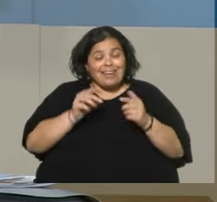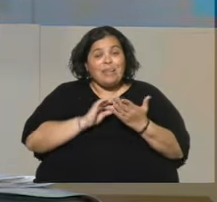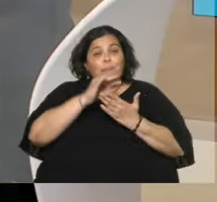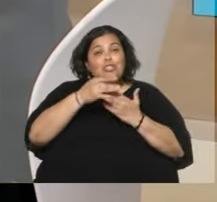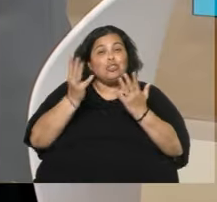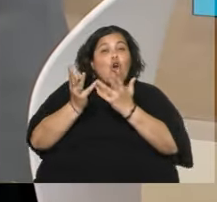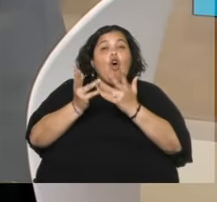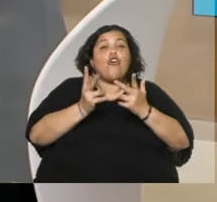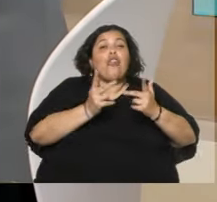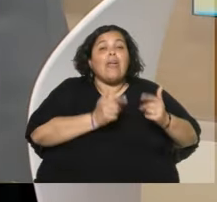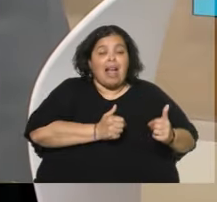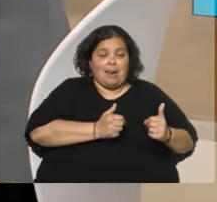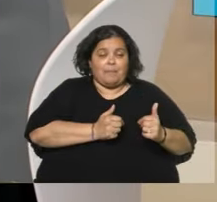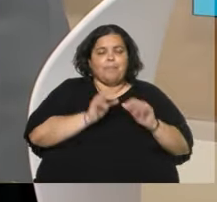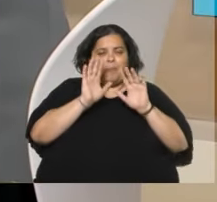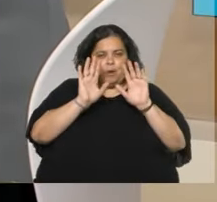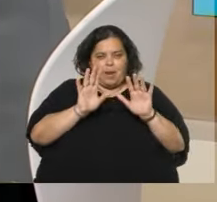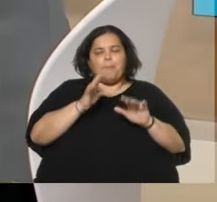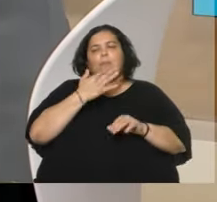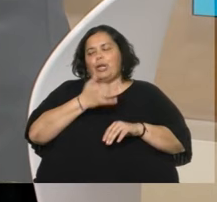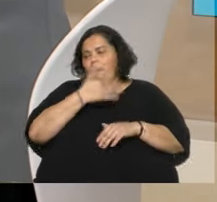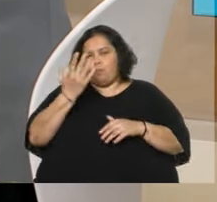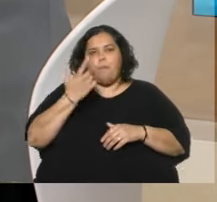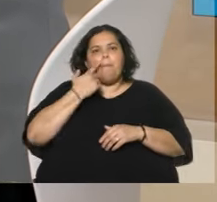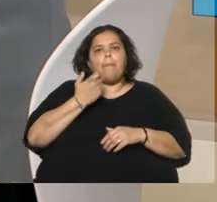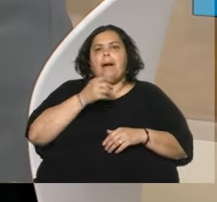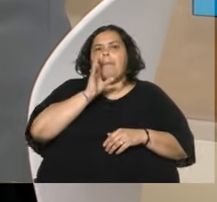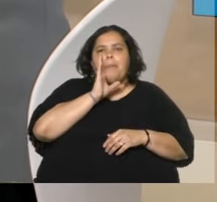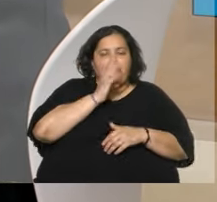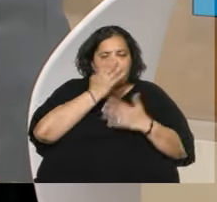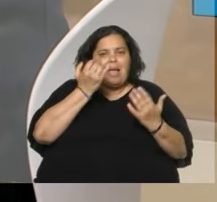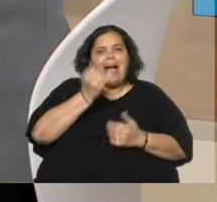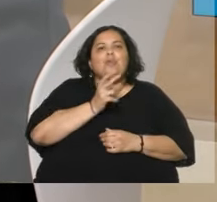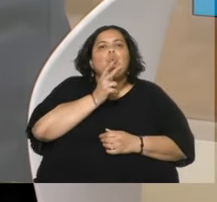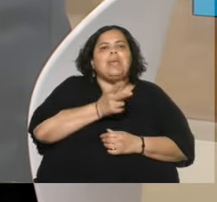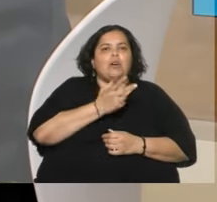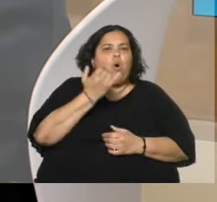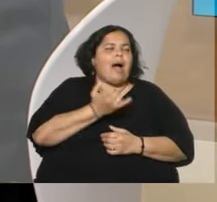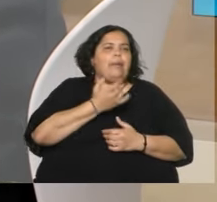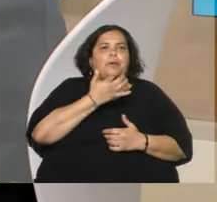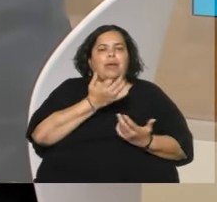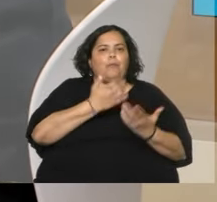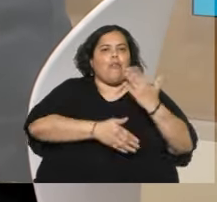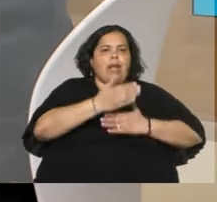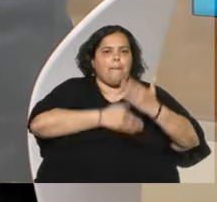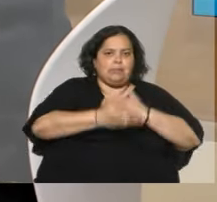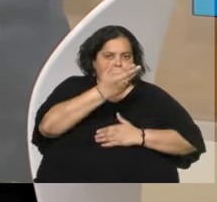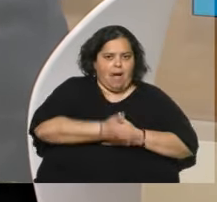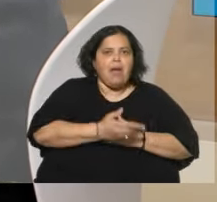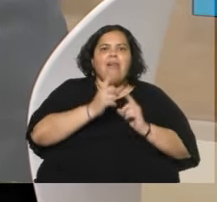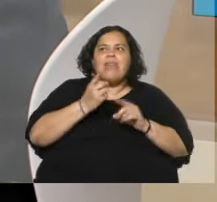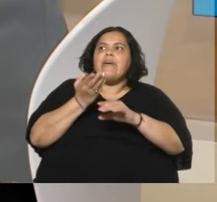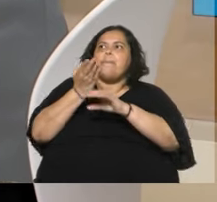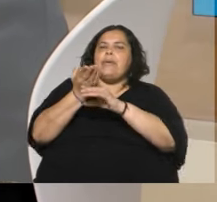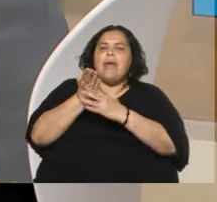Pero a ver, lo llevo a tierra a un papá, una mamá que tiene un hijo con una dificultad, y tiene que ir a pedir una asistencia del Estado.